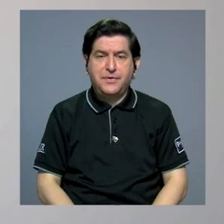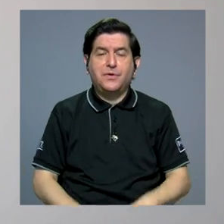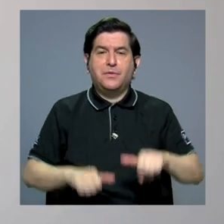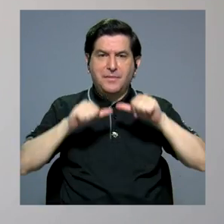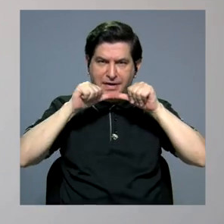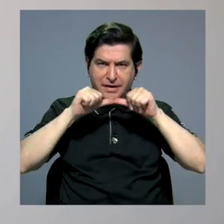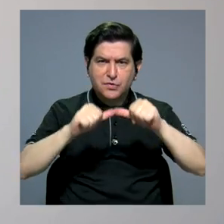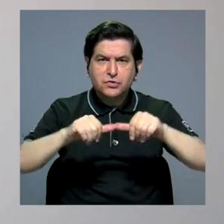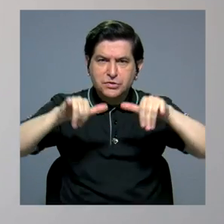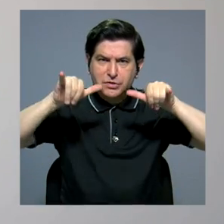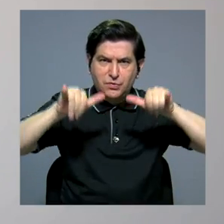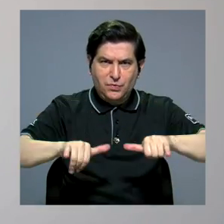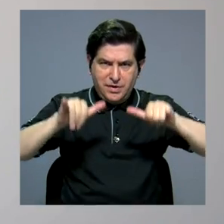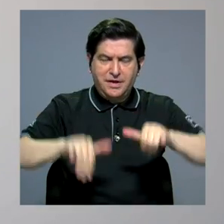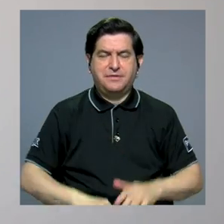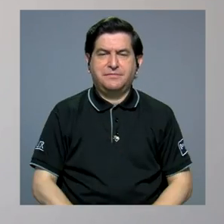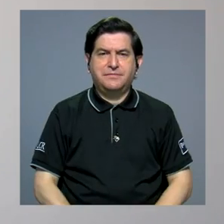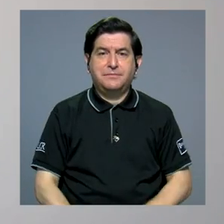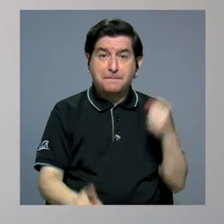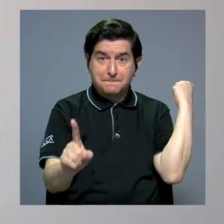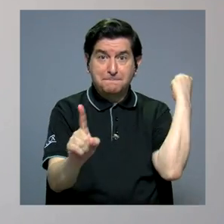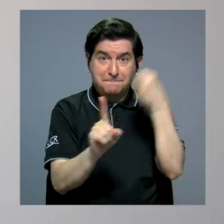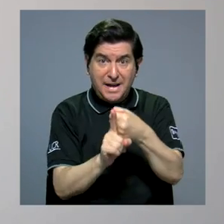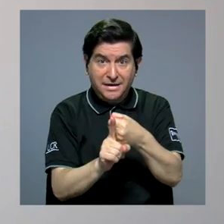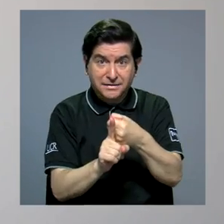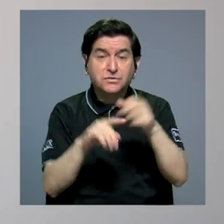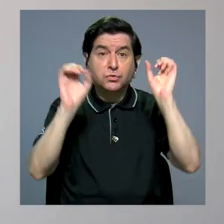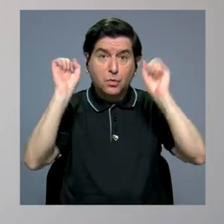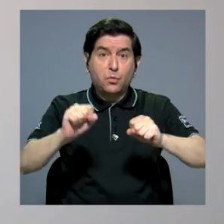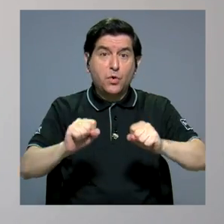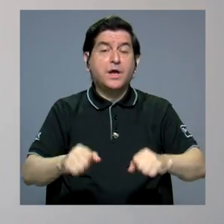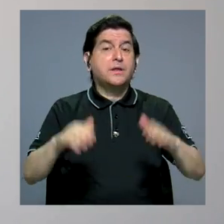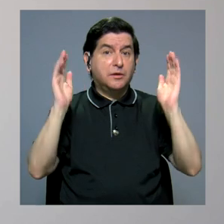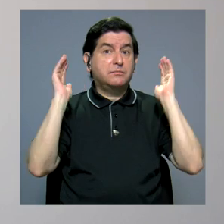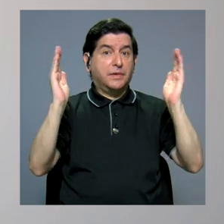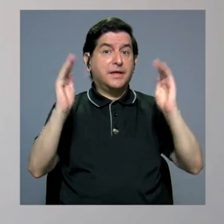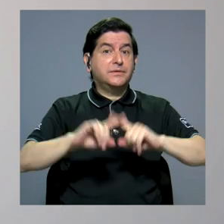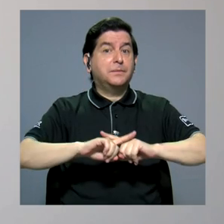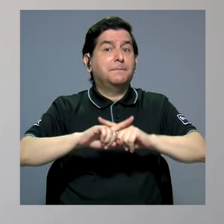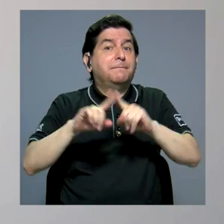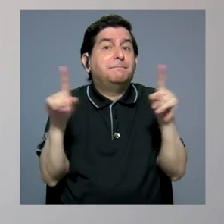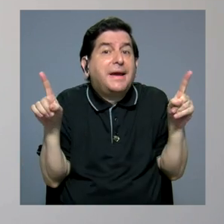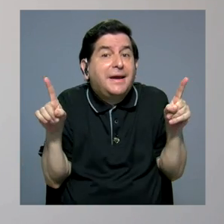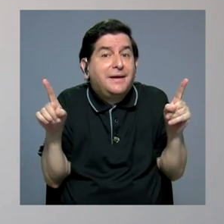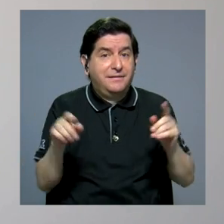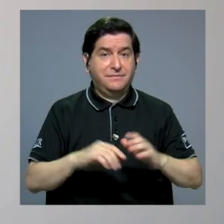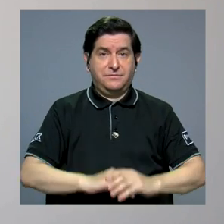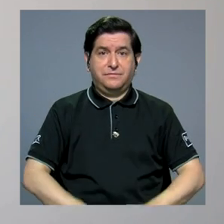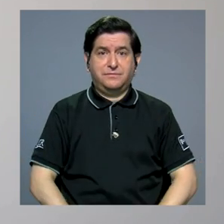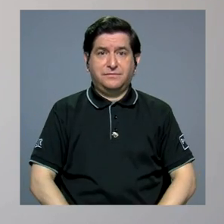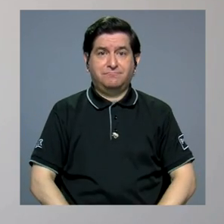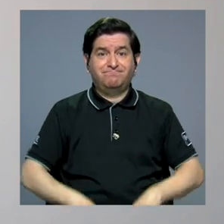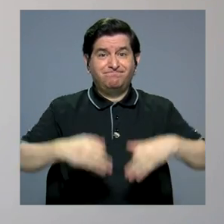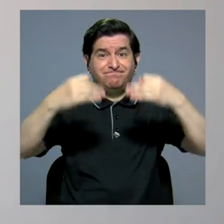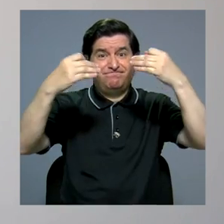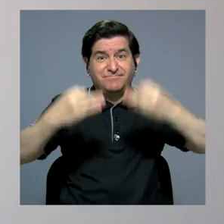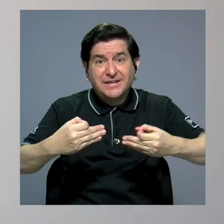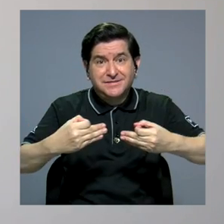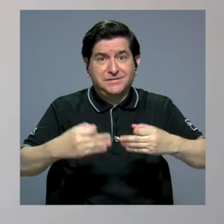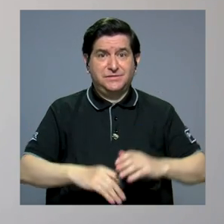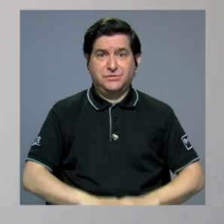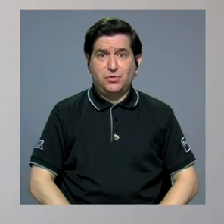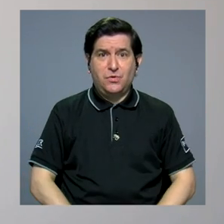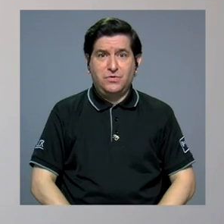la sostenibilidad. Entonces, el impacto puede ser muy grande. Lo que pasa es que la decisión de